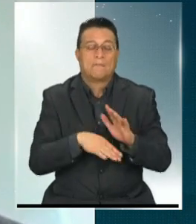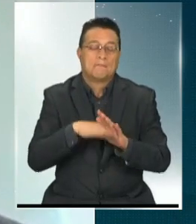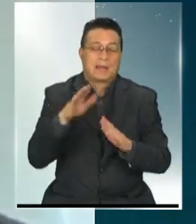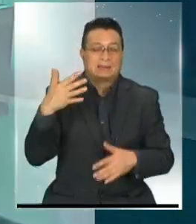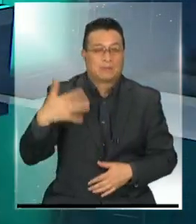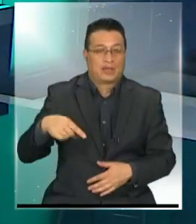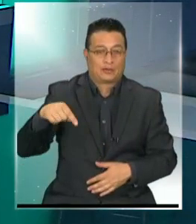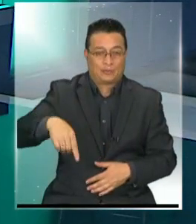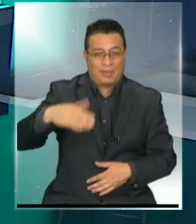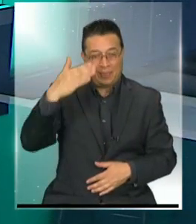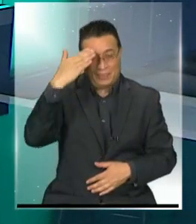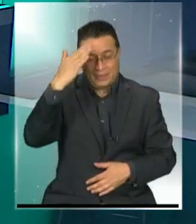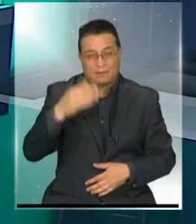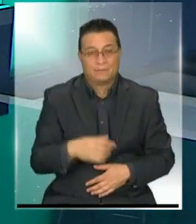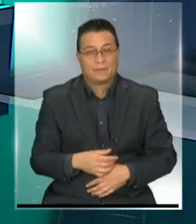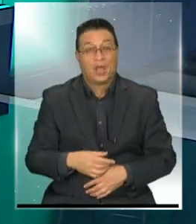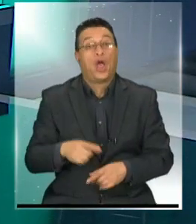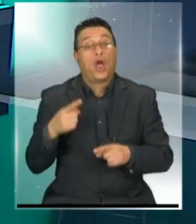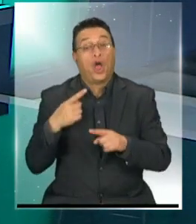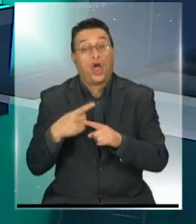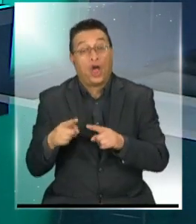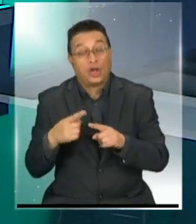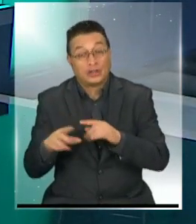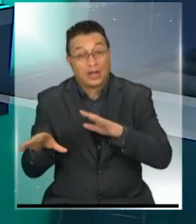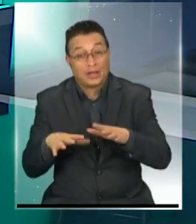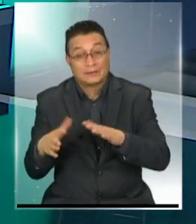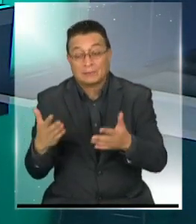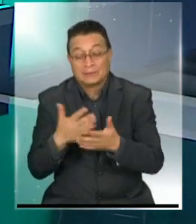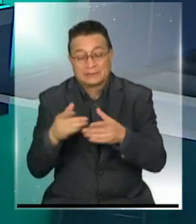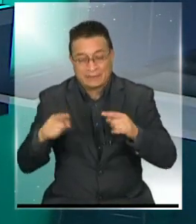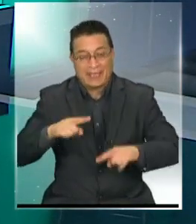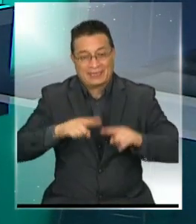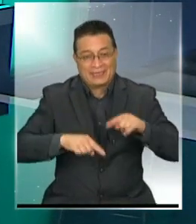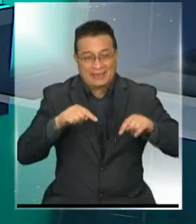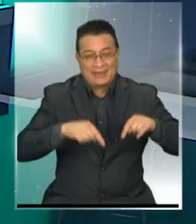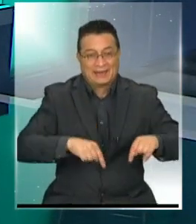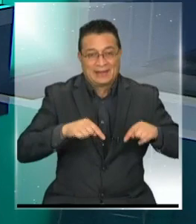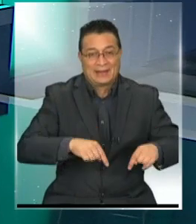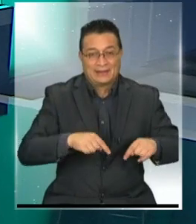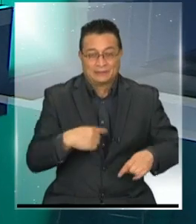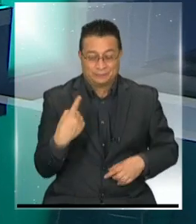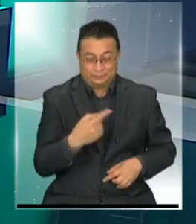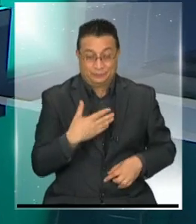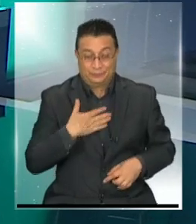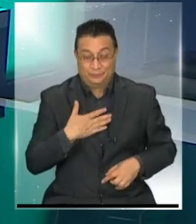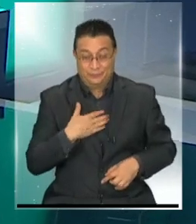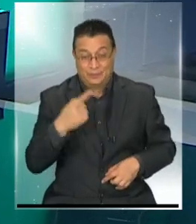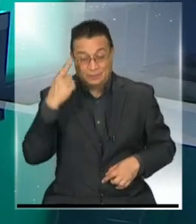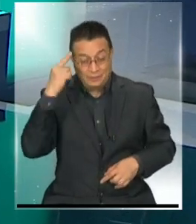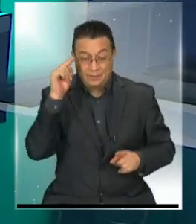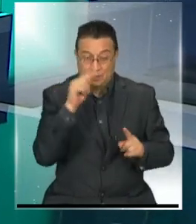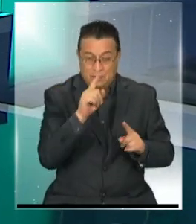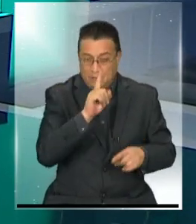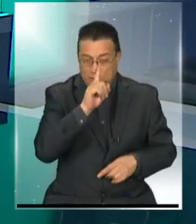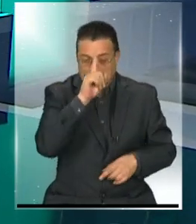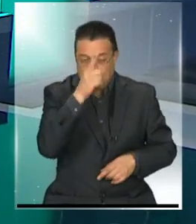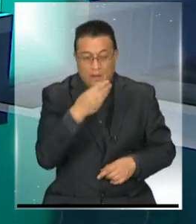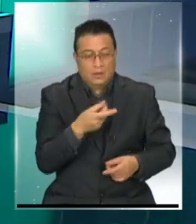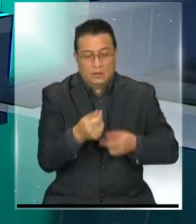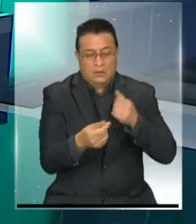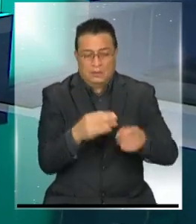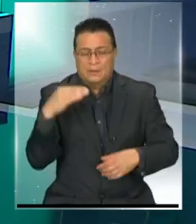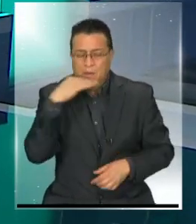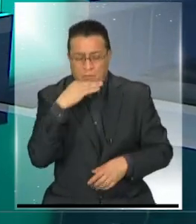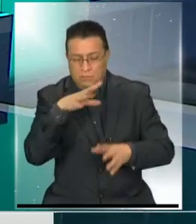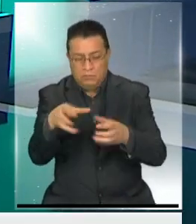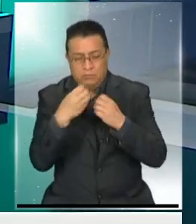hoy en día. Y otra cosa que pasa en la Tierra, en nuestro planeta, es que nosotros nos hemos basado, nos hemos acostumbrado al consumo rápido, a lo